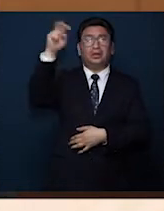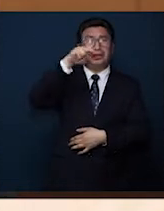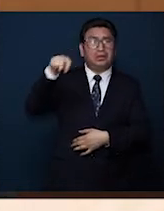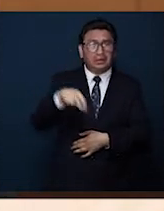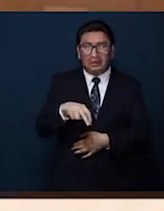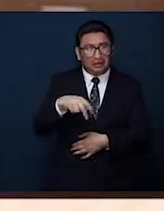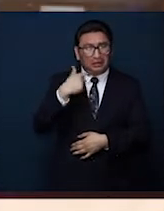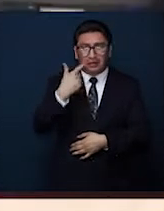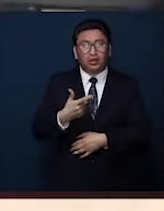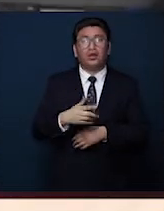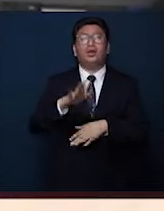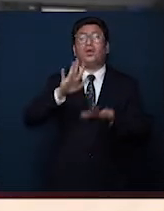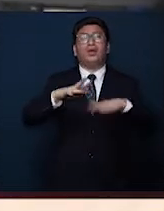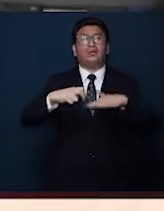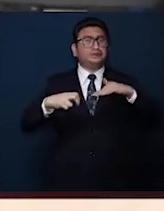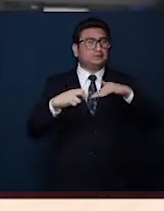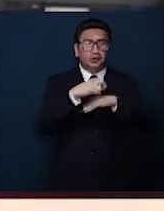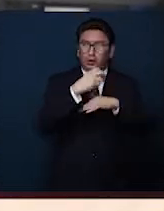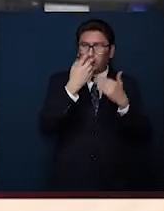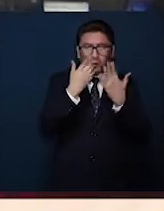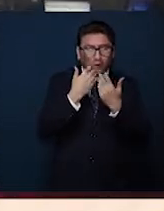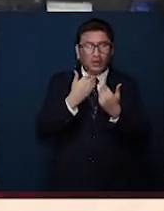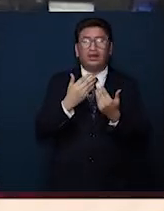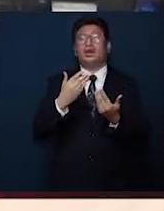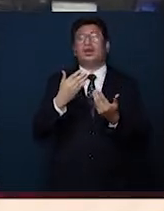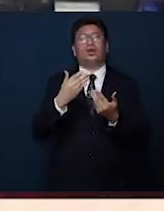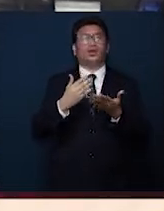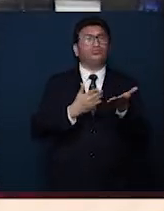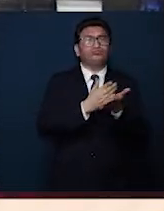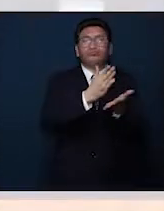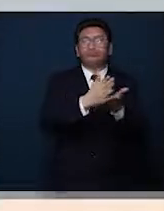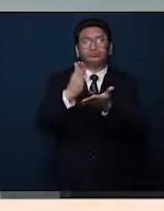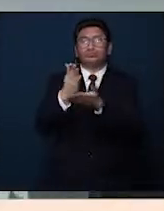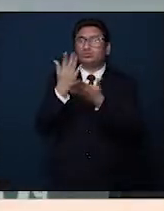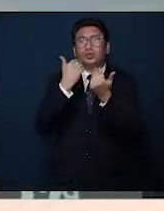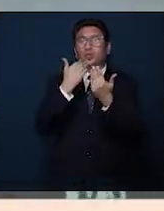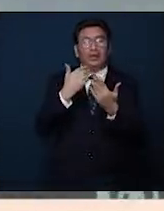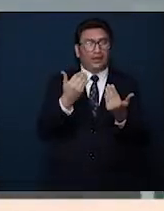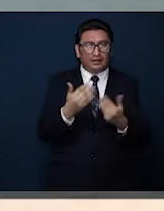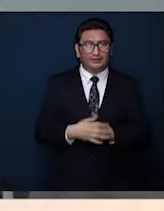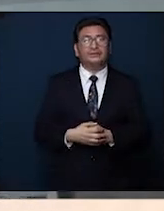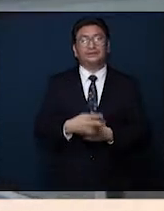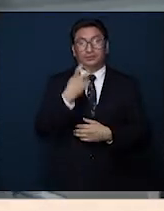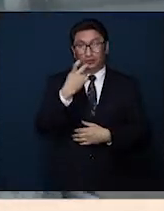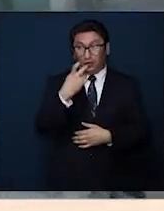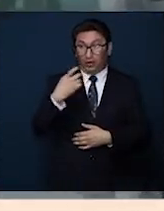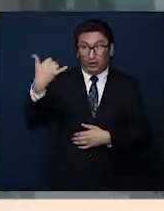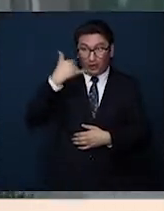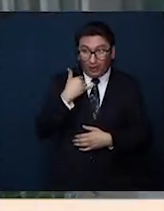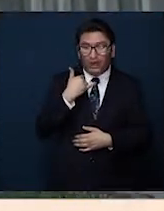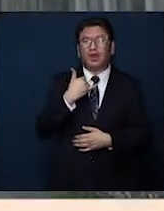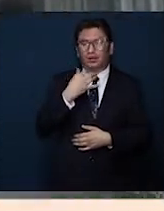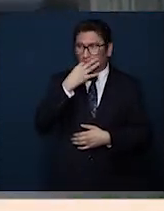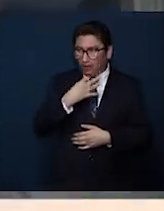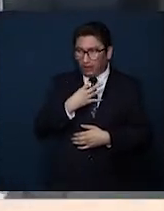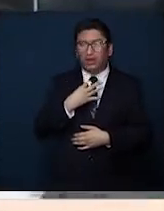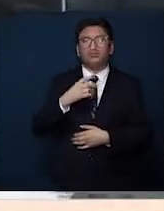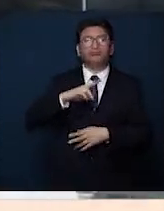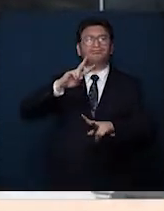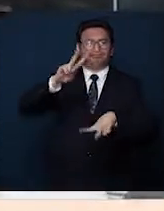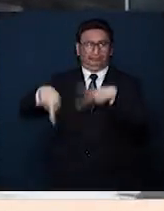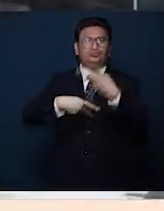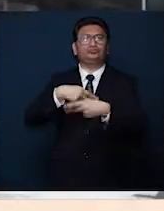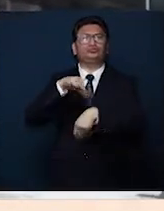consulta, o no hay rampas, o no hay algún tipo de accesibilidad para ellos. Entonces nosotros hacemos supervisiones en las unidades